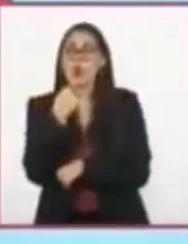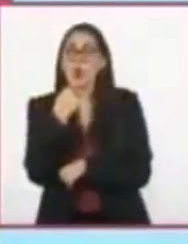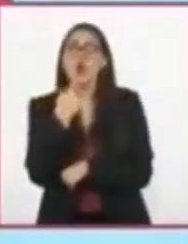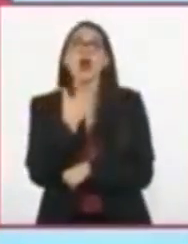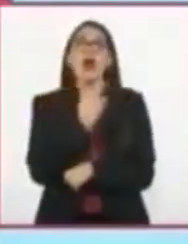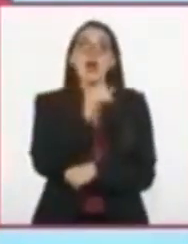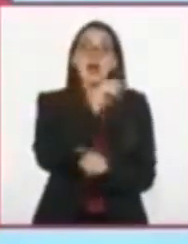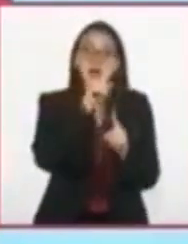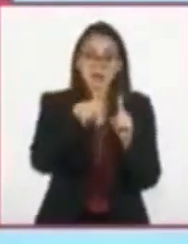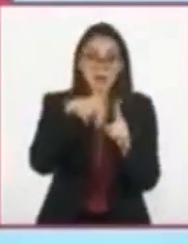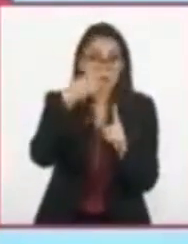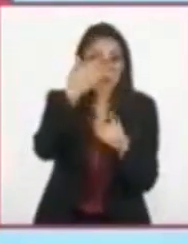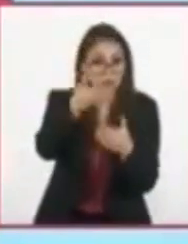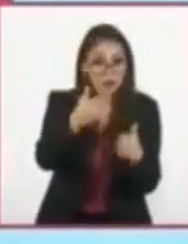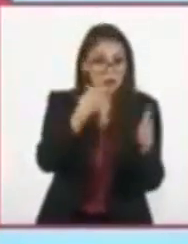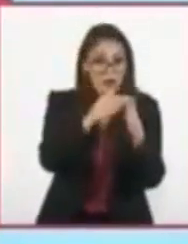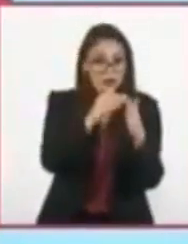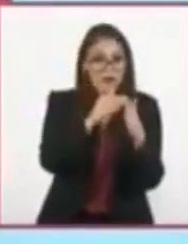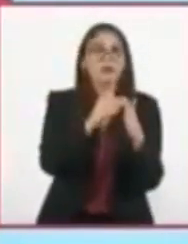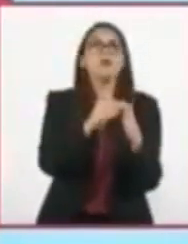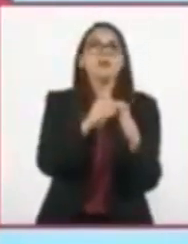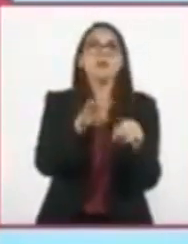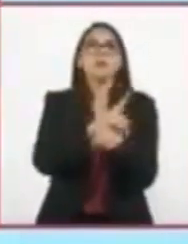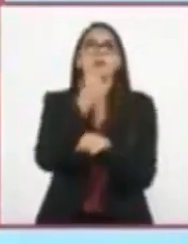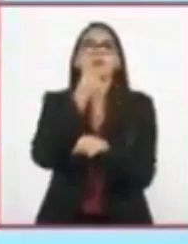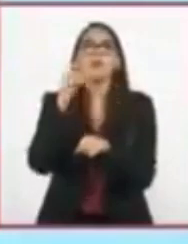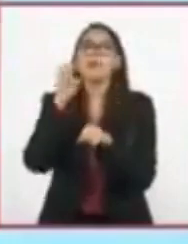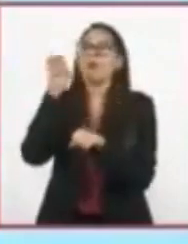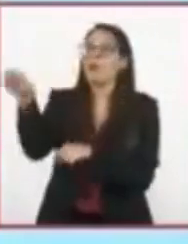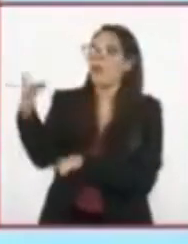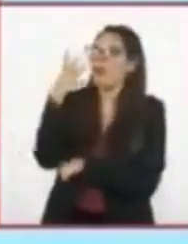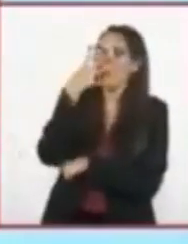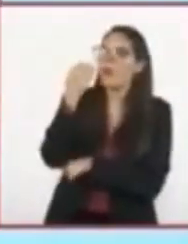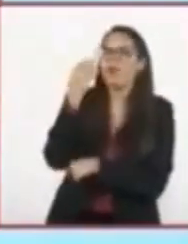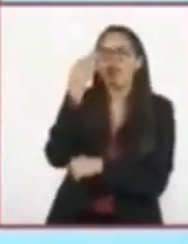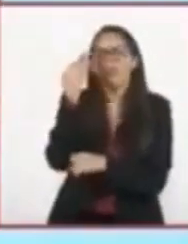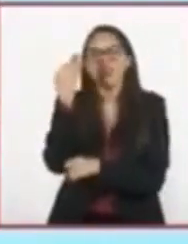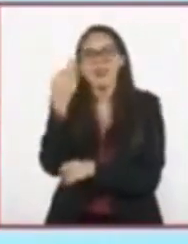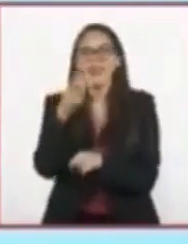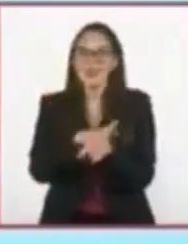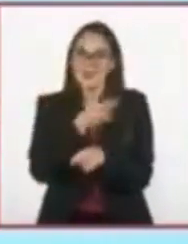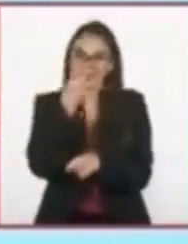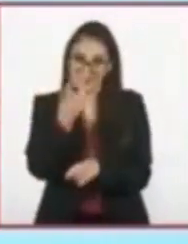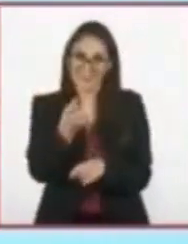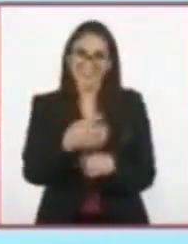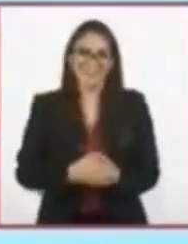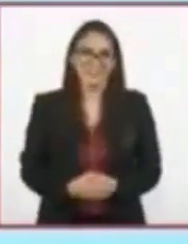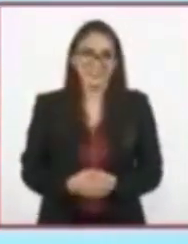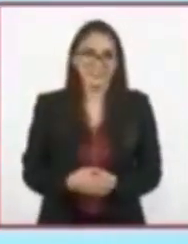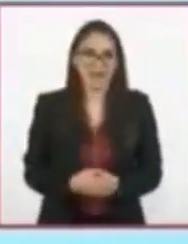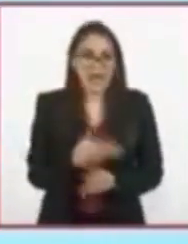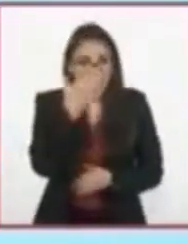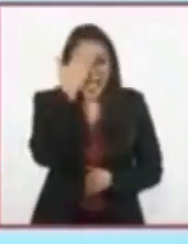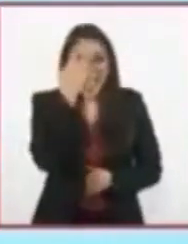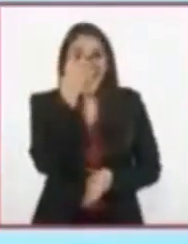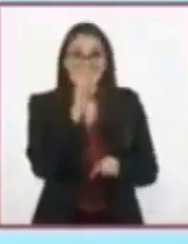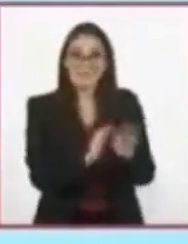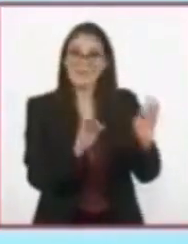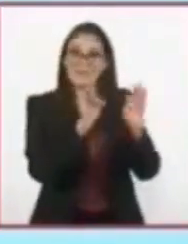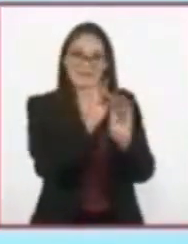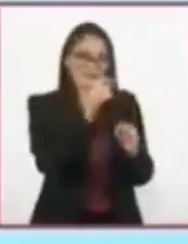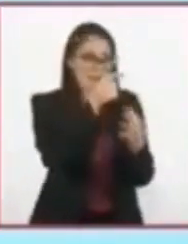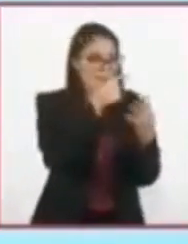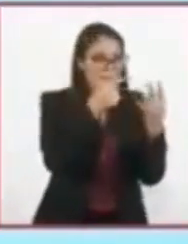a la casa de la abuelita se debe a que el lobo la engaña. Ahora que ya conocen los puntos importantes acerca de ciertos